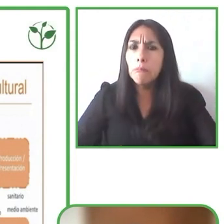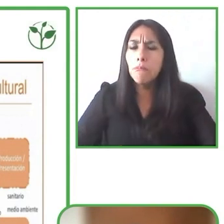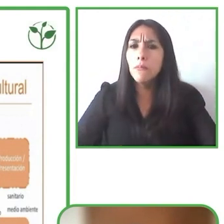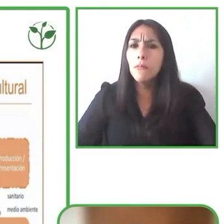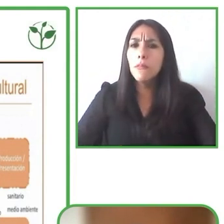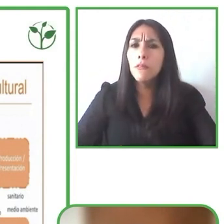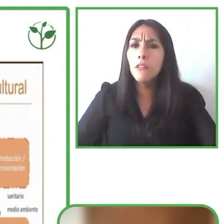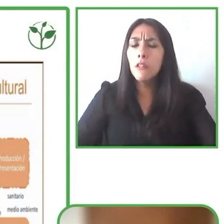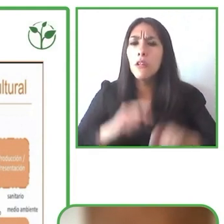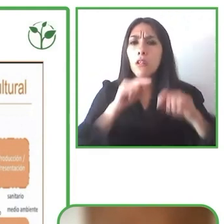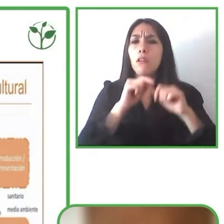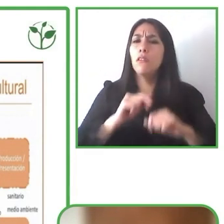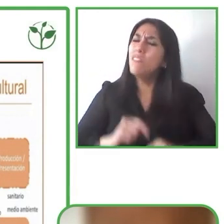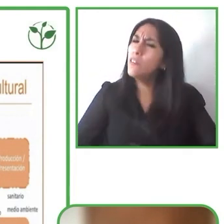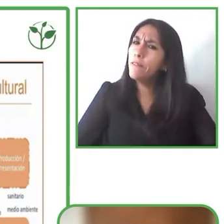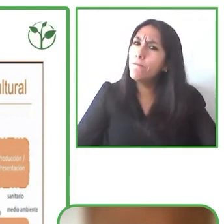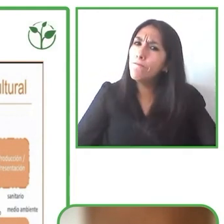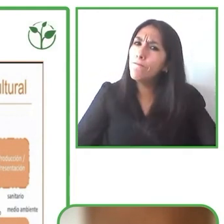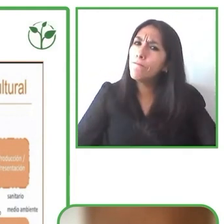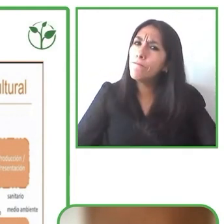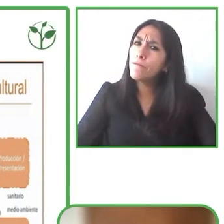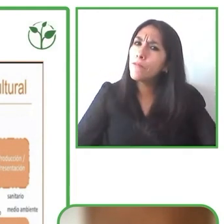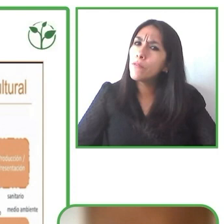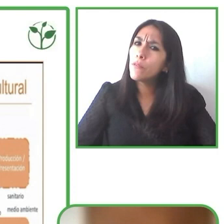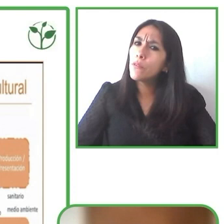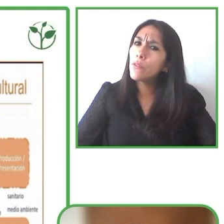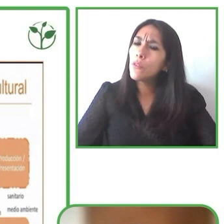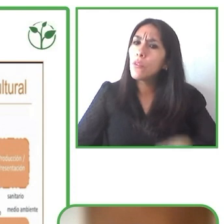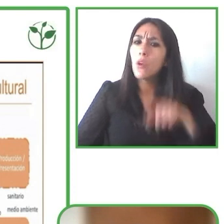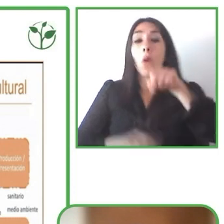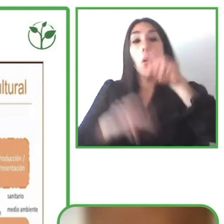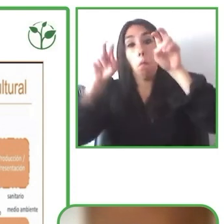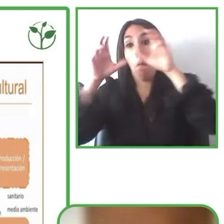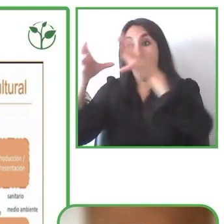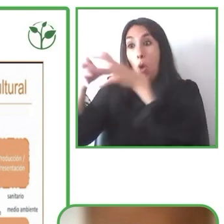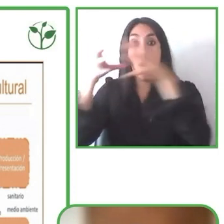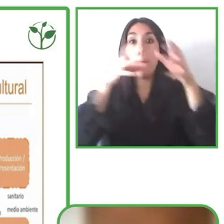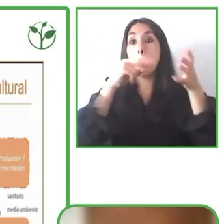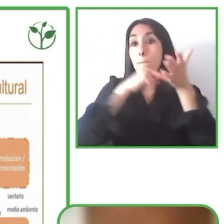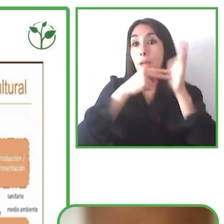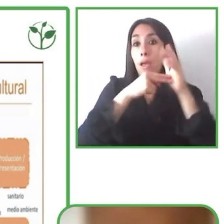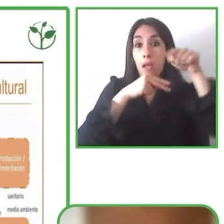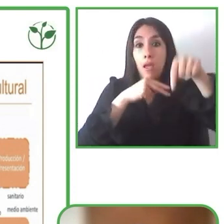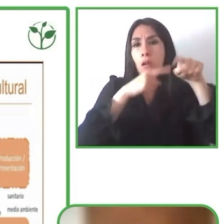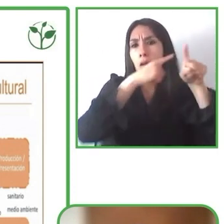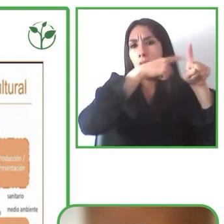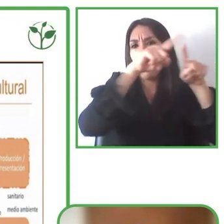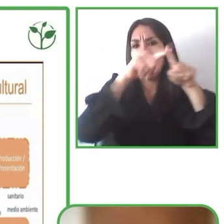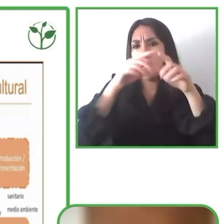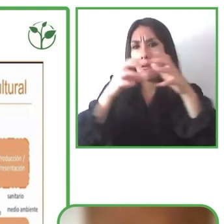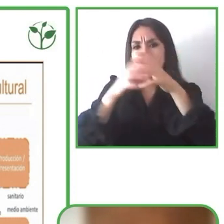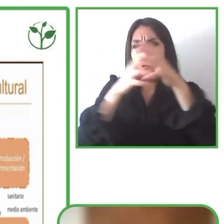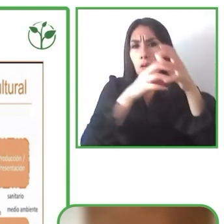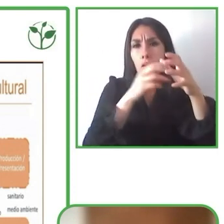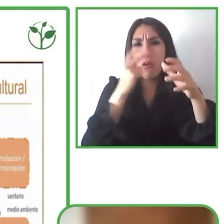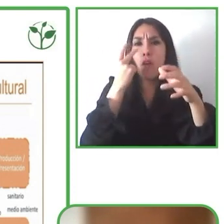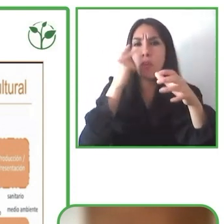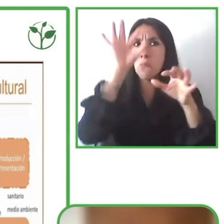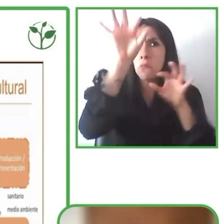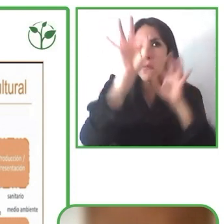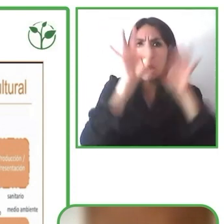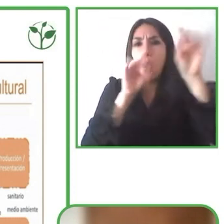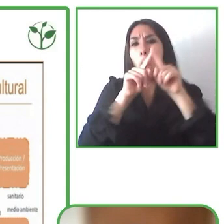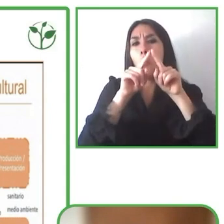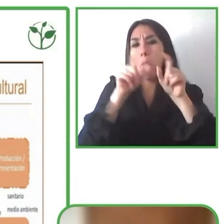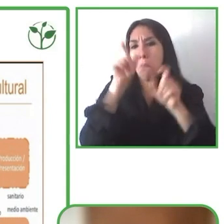protagonistas del mundo del arte y la cultura y también de poder beneficiarse de todos los aspectos del arte y la